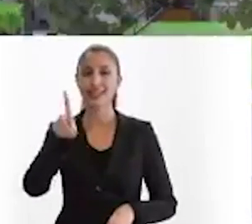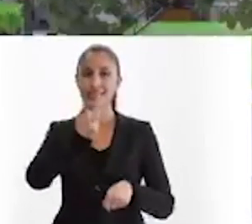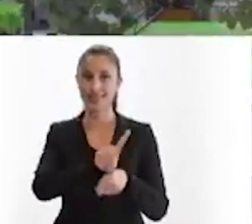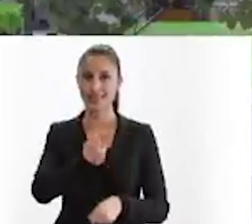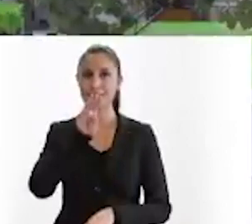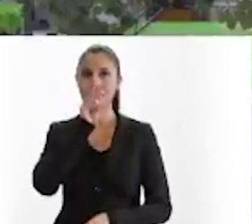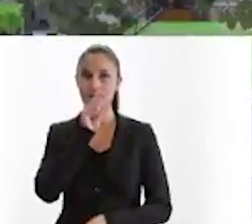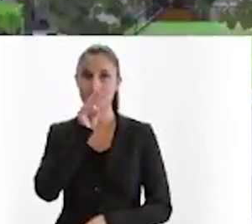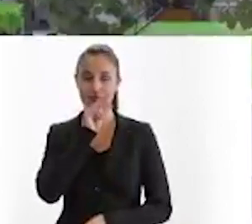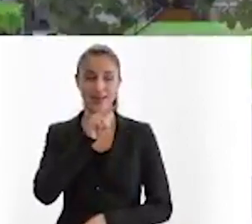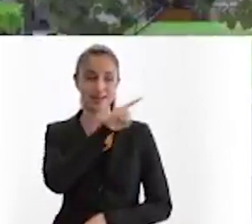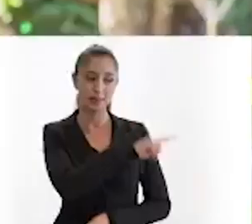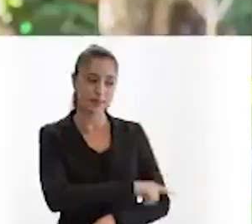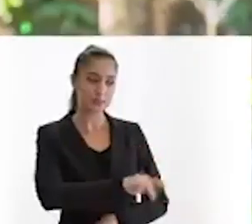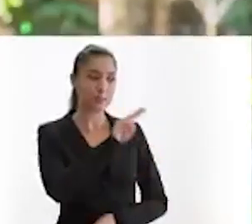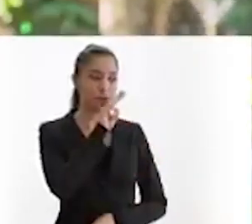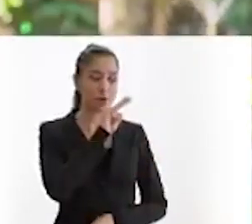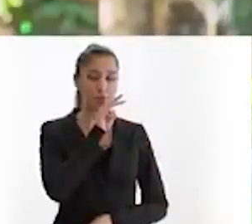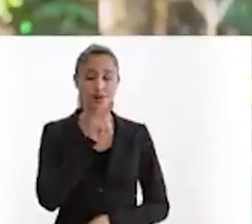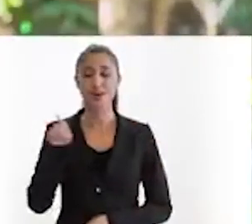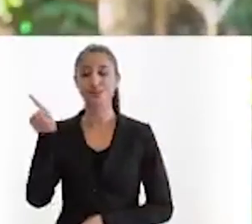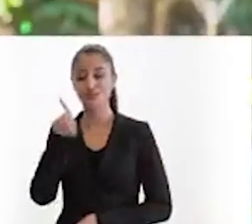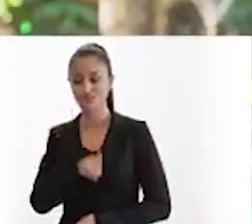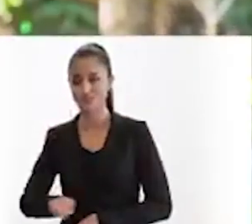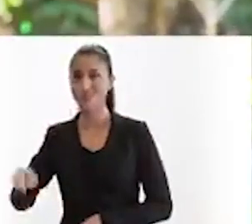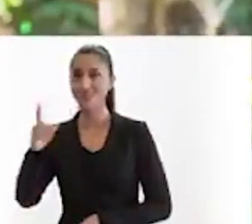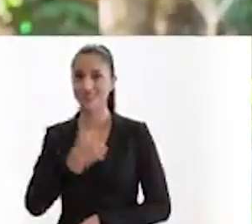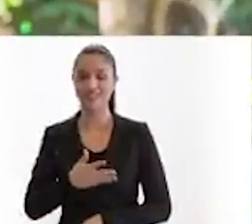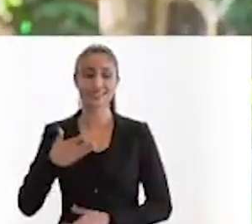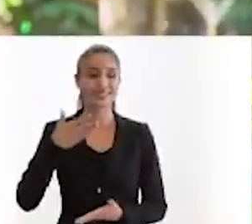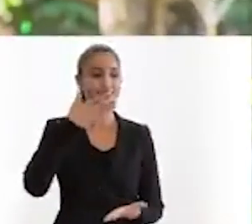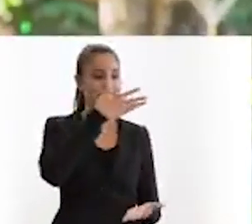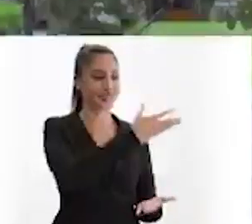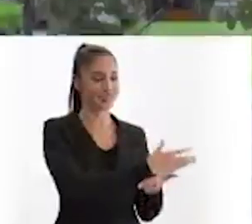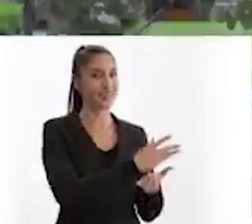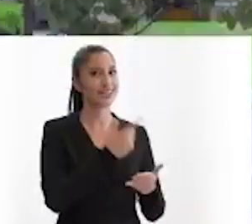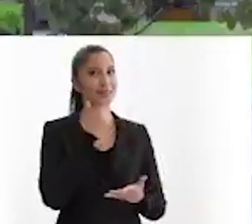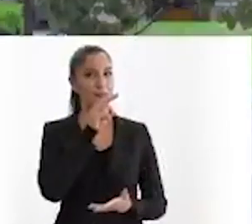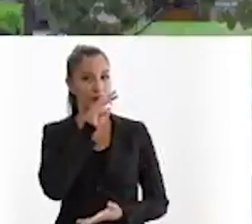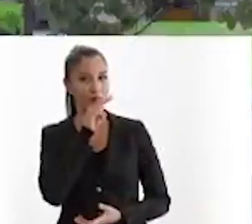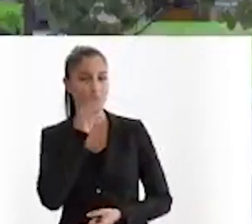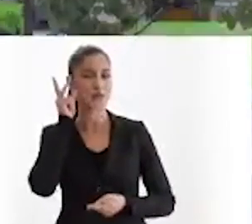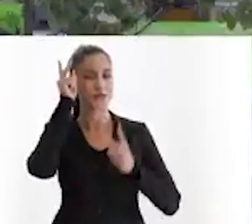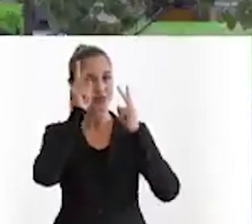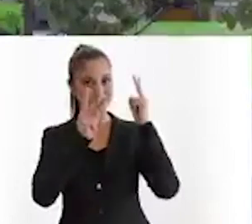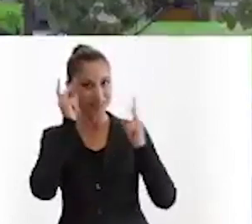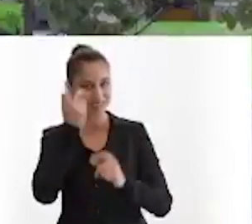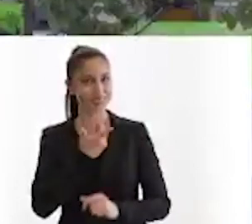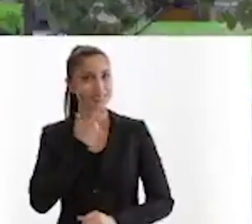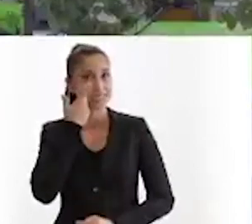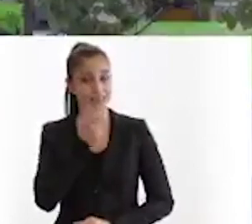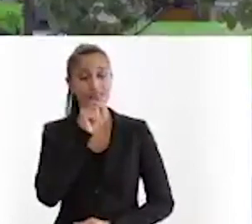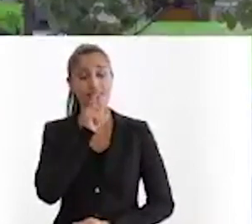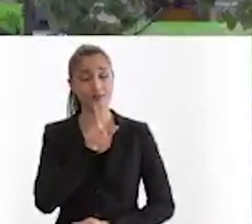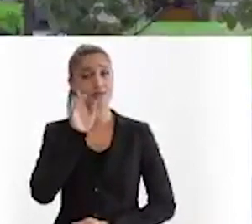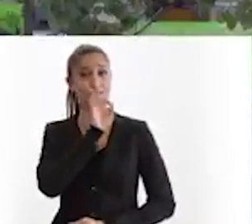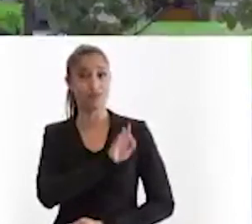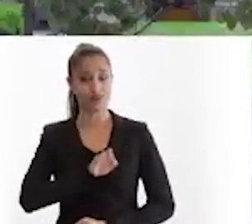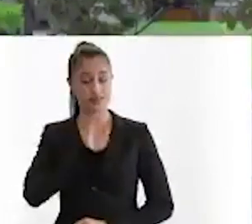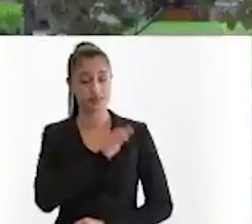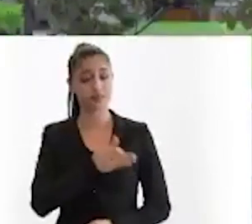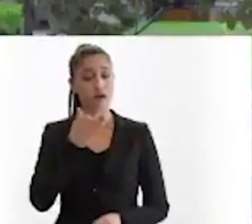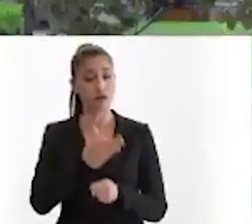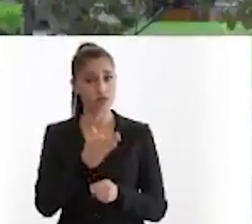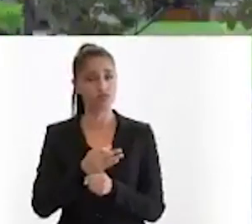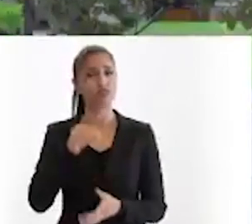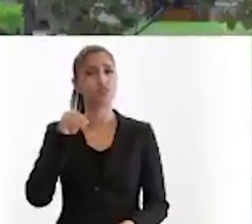visitar a nuestras mamás para felicitarlas en su día. Pero estamos en medio de una epidemia de COVID. Si en este